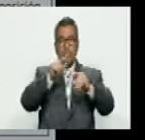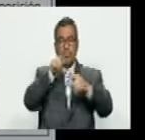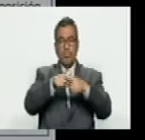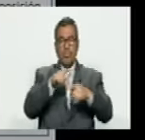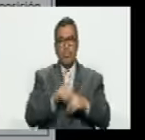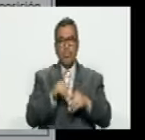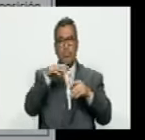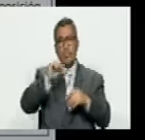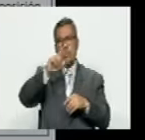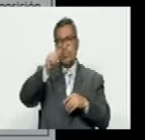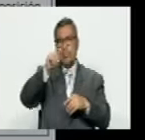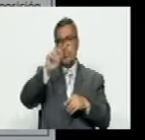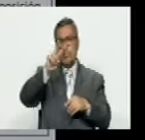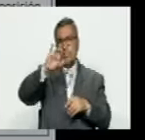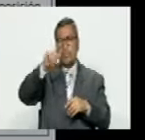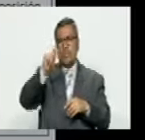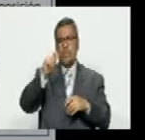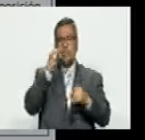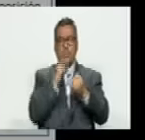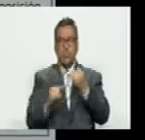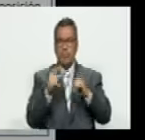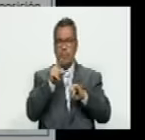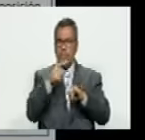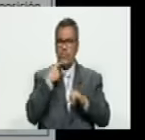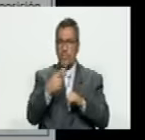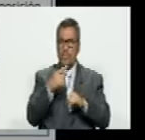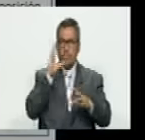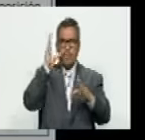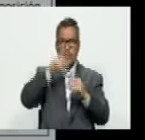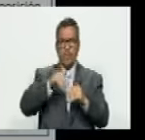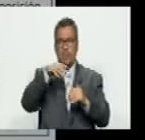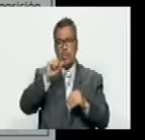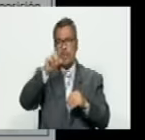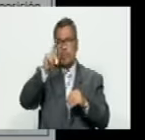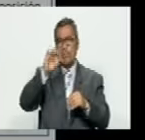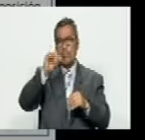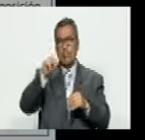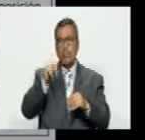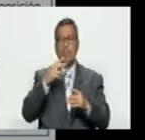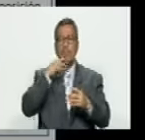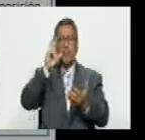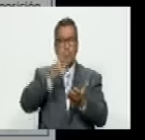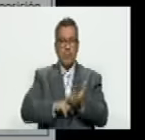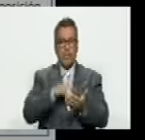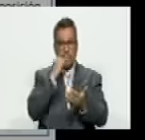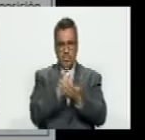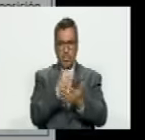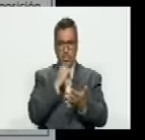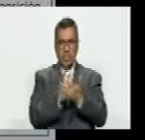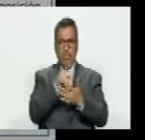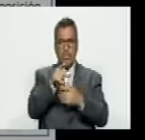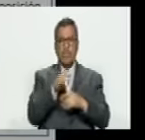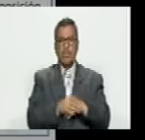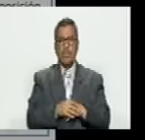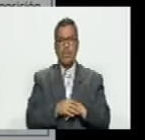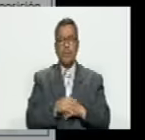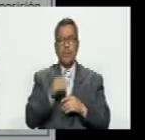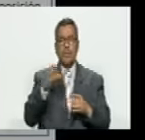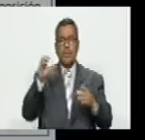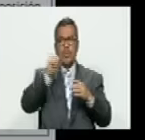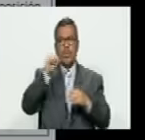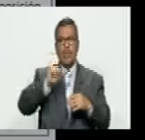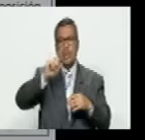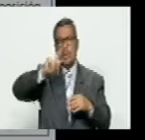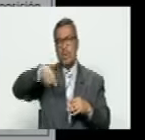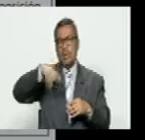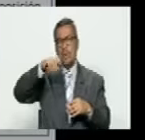altavista y luego termina diciendo los resultados de altavista fueron validados y comprobados por The Associated Press